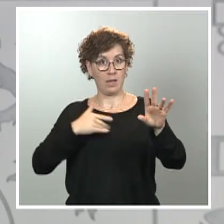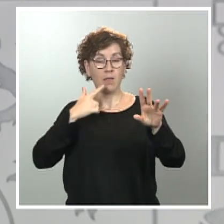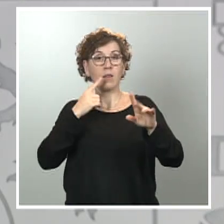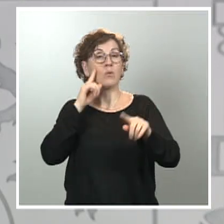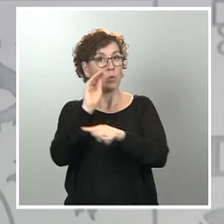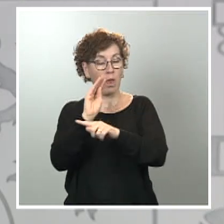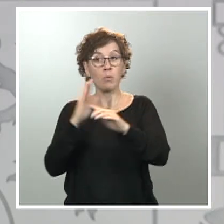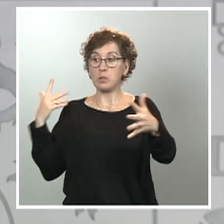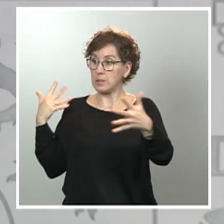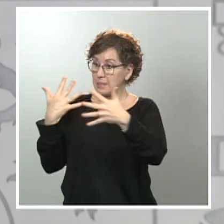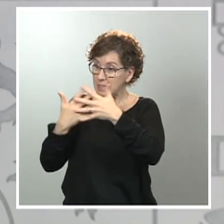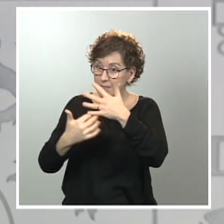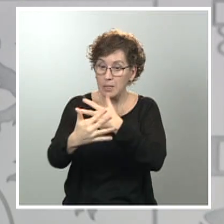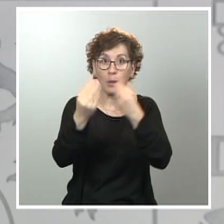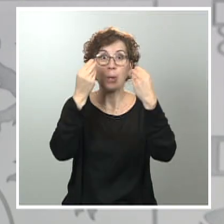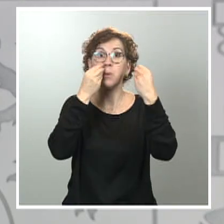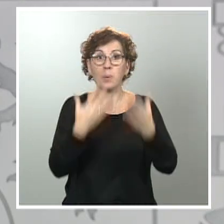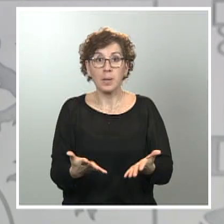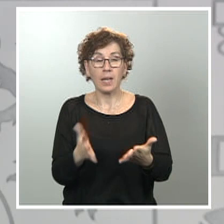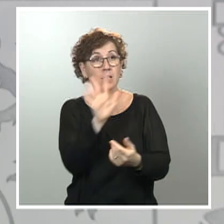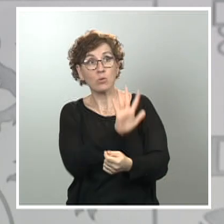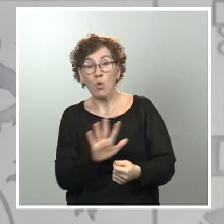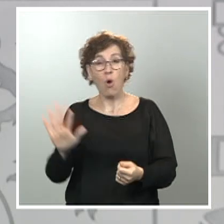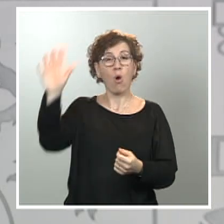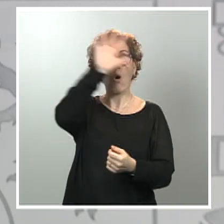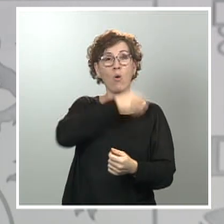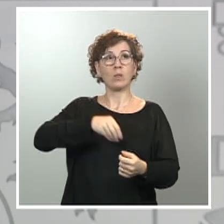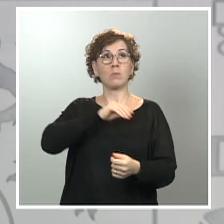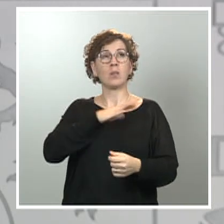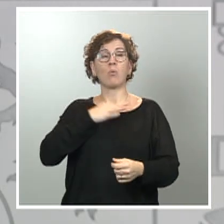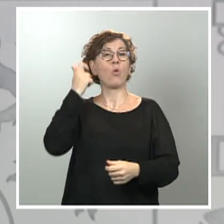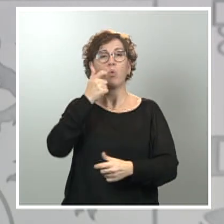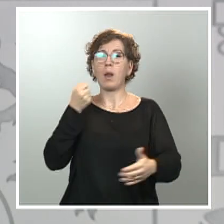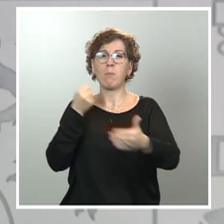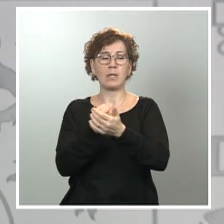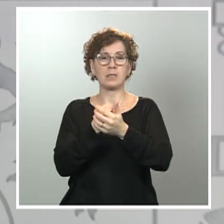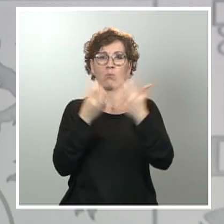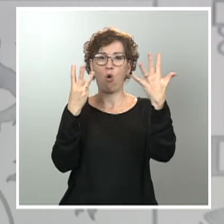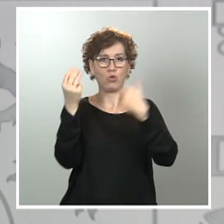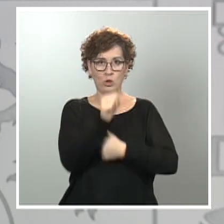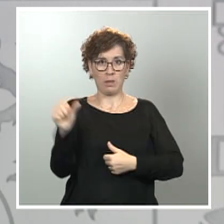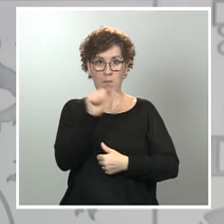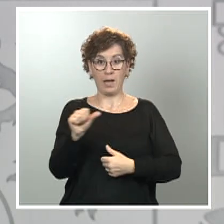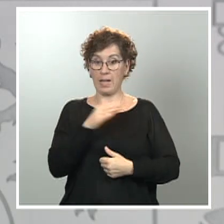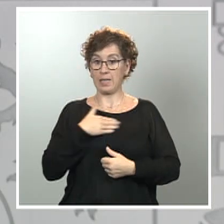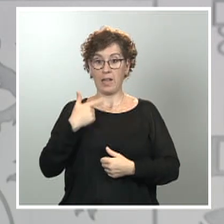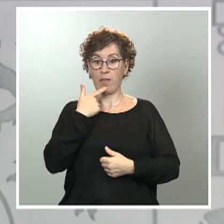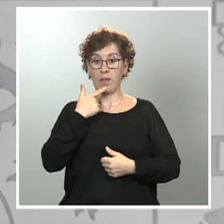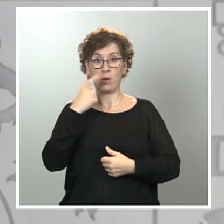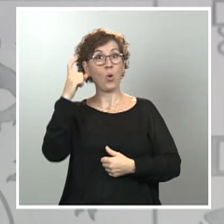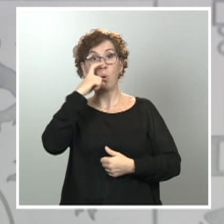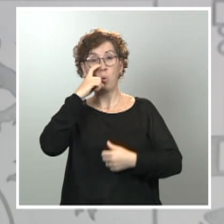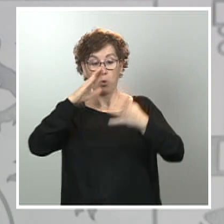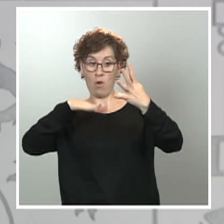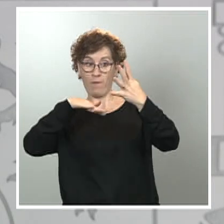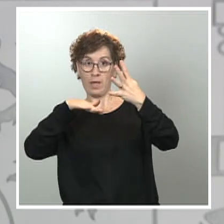queremos que sea de ocho semanas para todo el territorio español. Por tanto, a finales de junio estaríamos como país en la